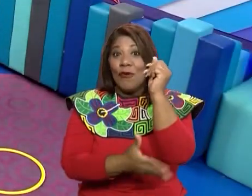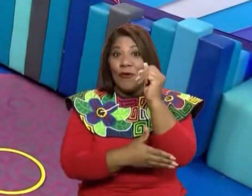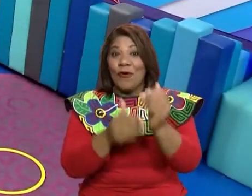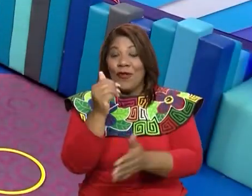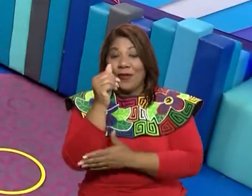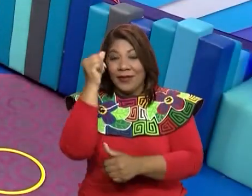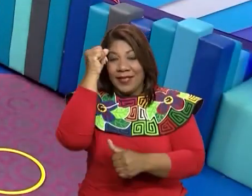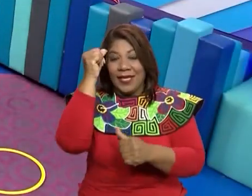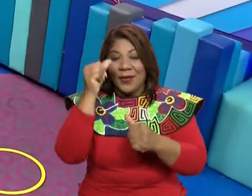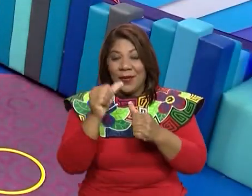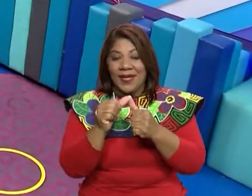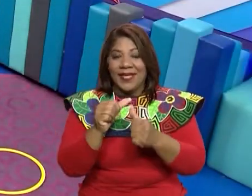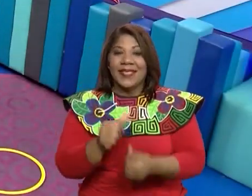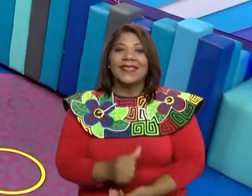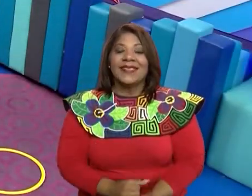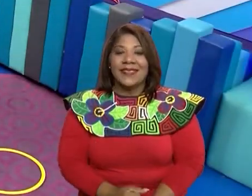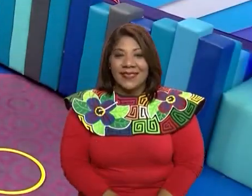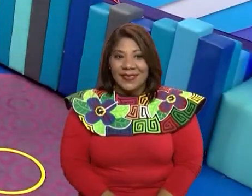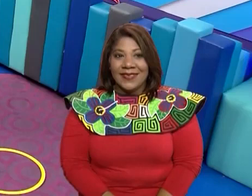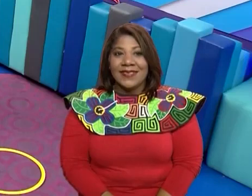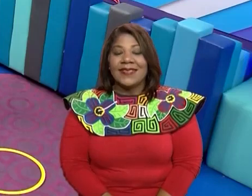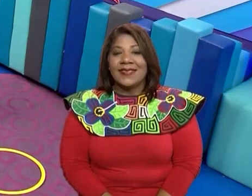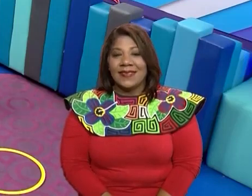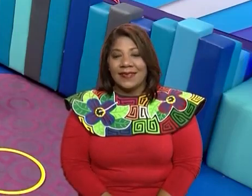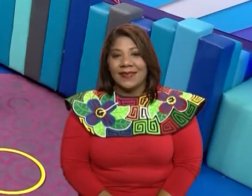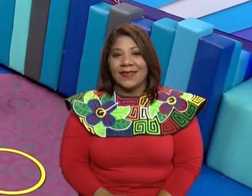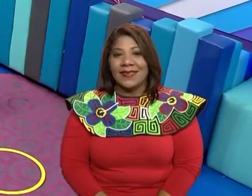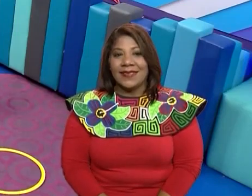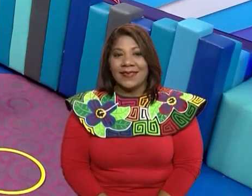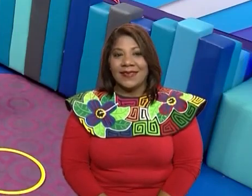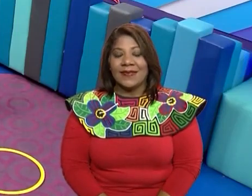Vamos a trabajar pectorales y brazos.